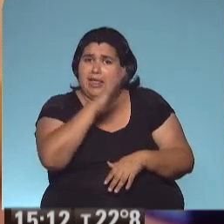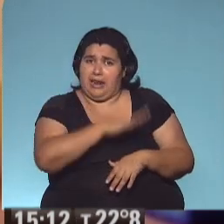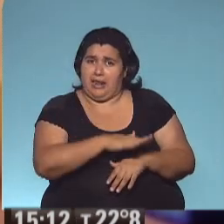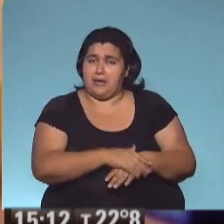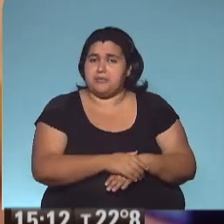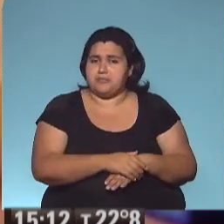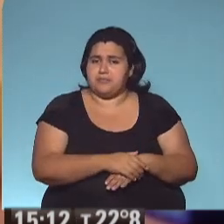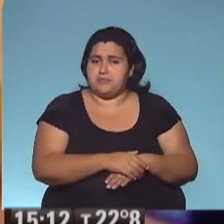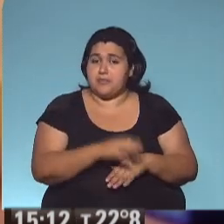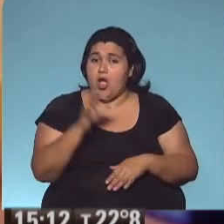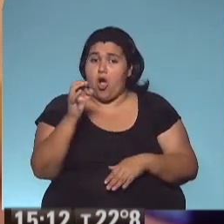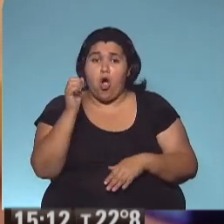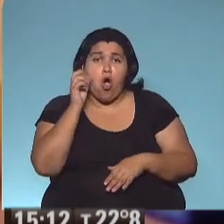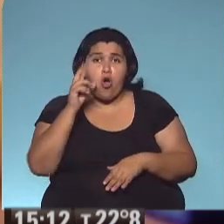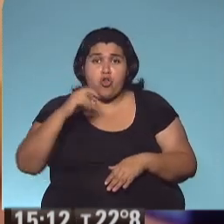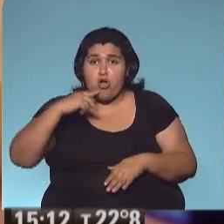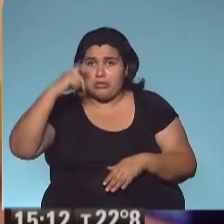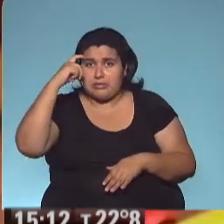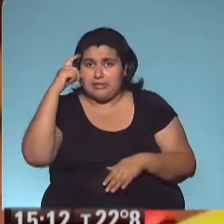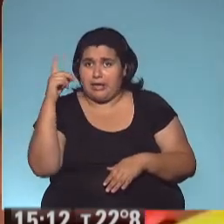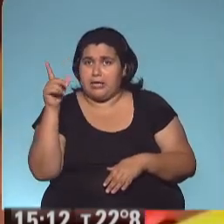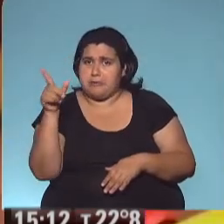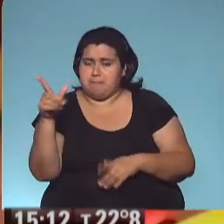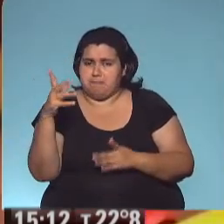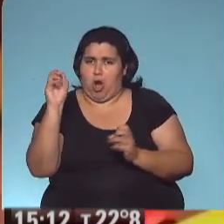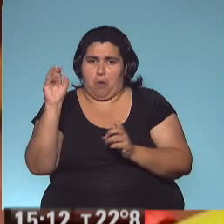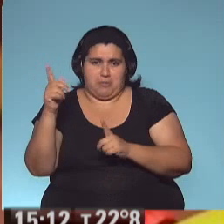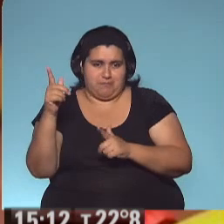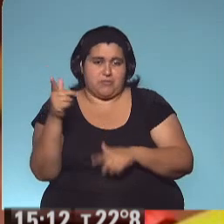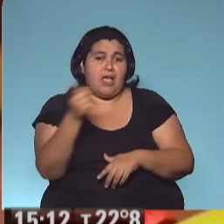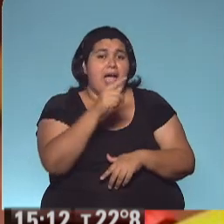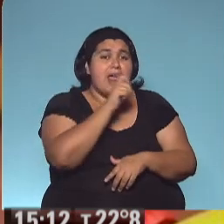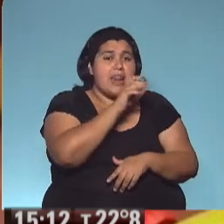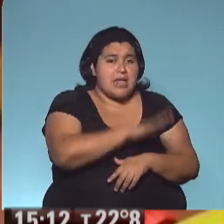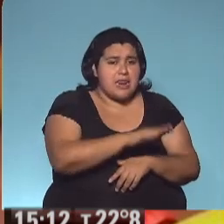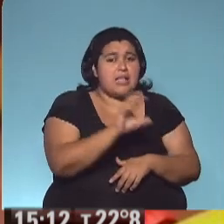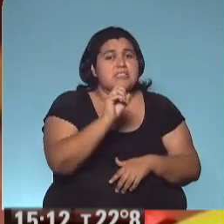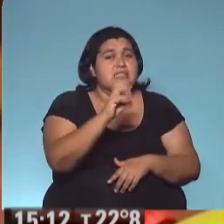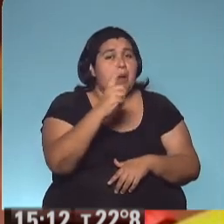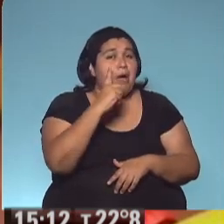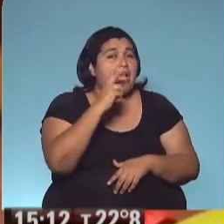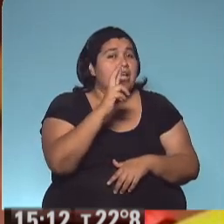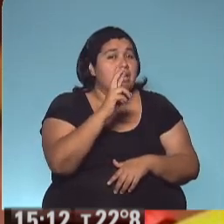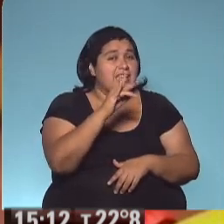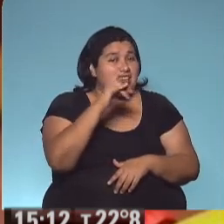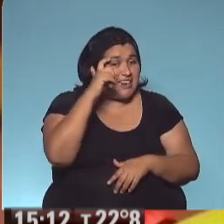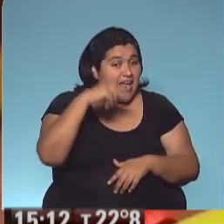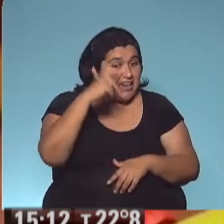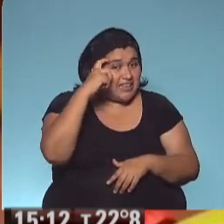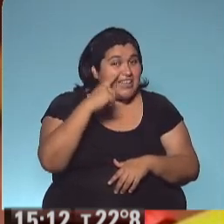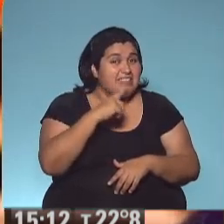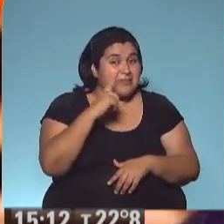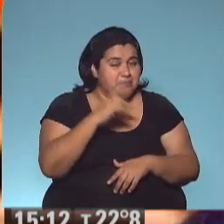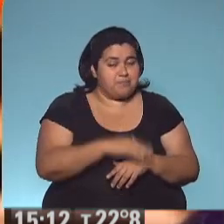El ogronte no tenía nombre, pero la nena sí. Algunos la llamaban Irenita. Y yo la llamo a mi modo.